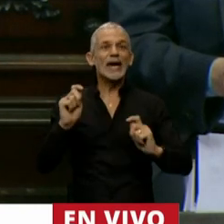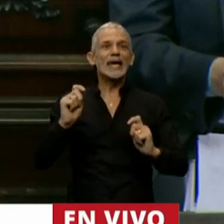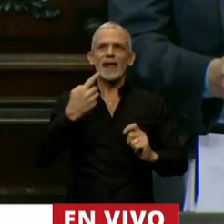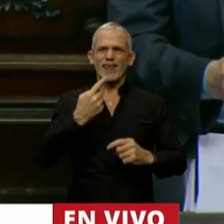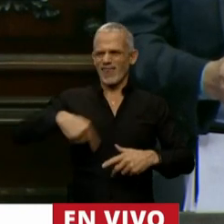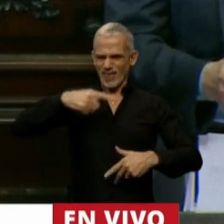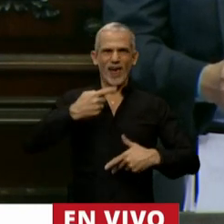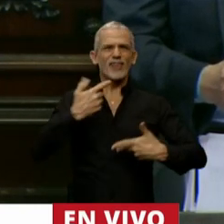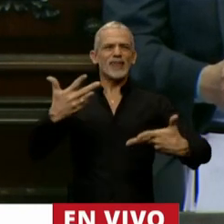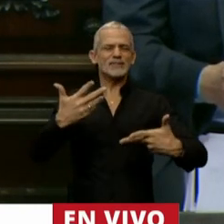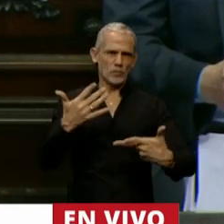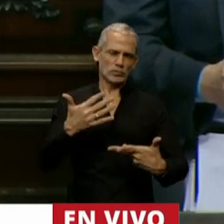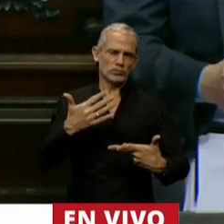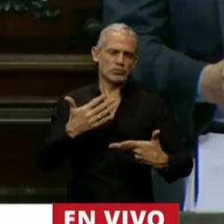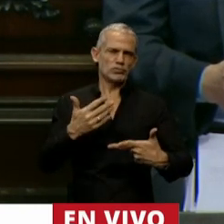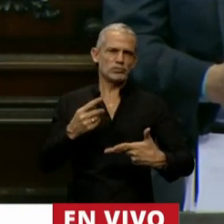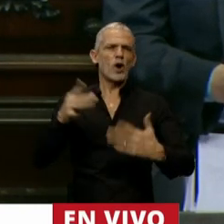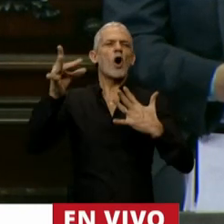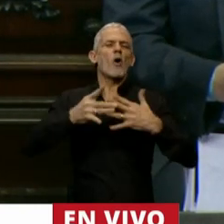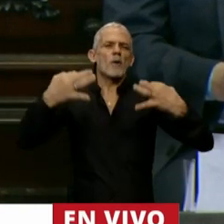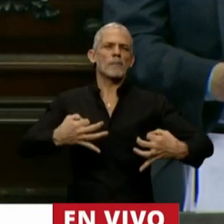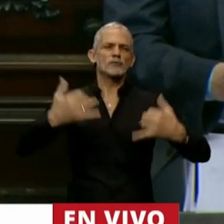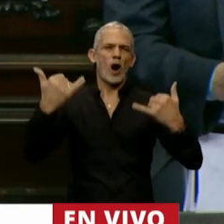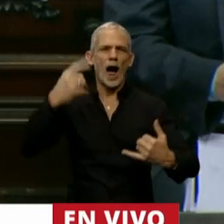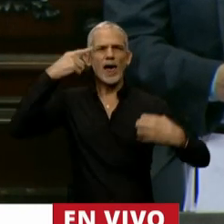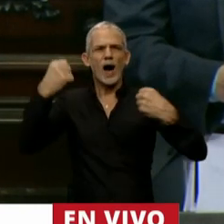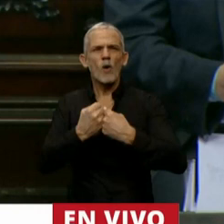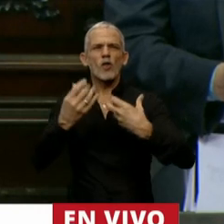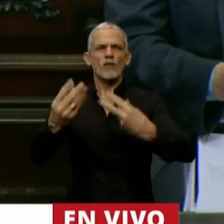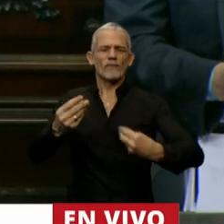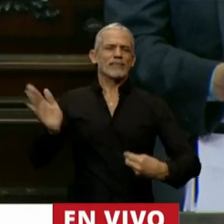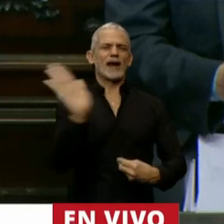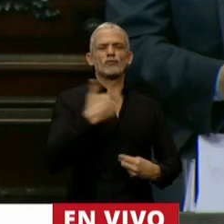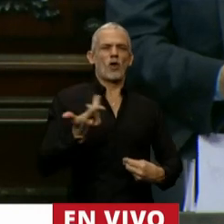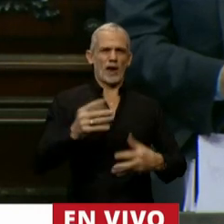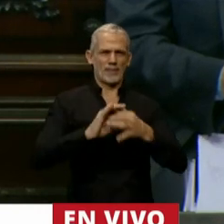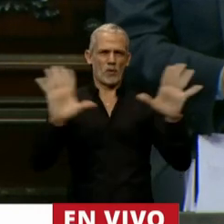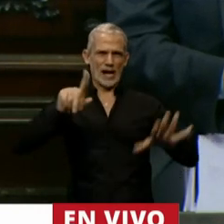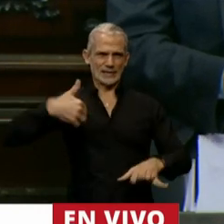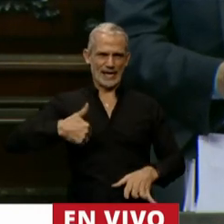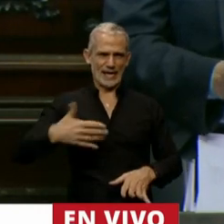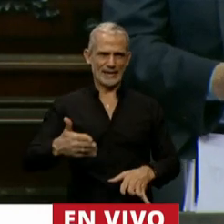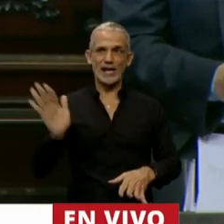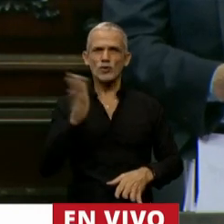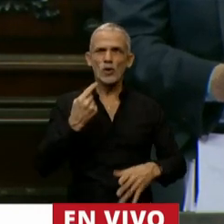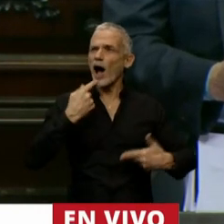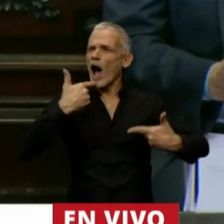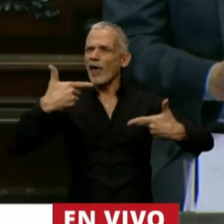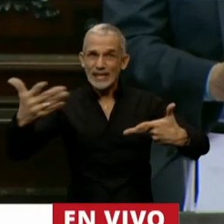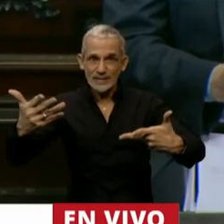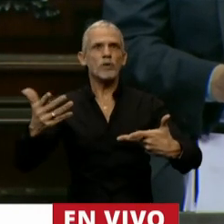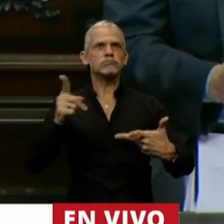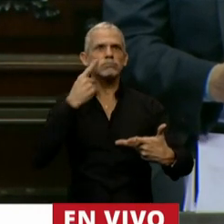abrazar las causas nobles, quienes decimos abrazar las causas políticas y quienes decimos que defendemos